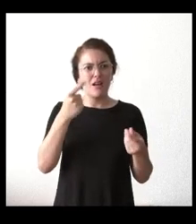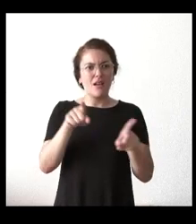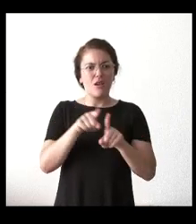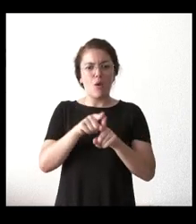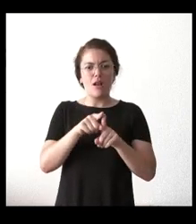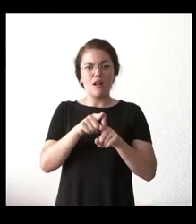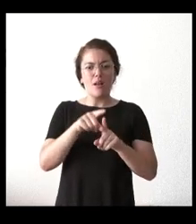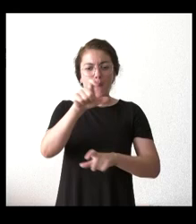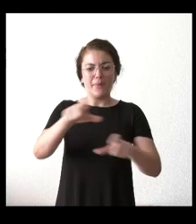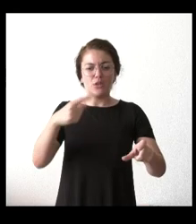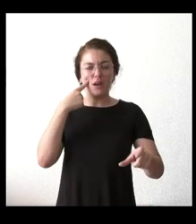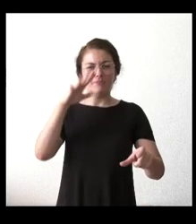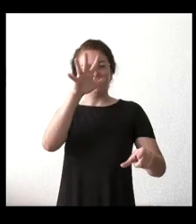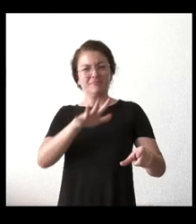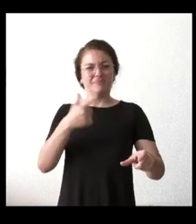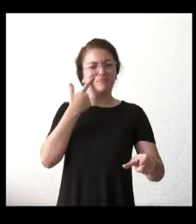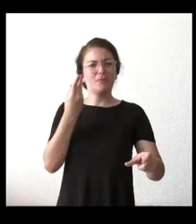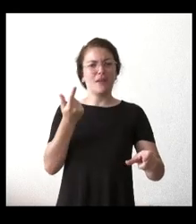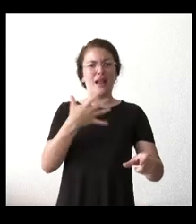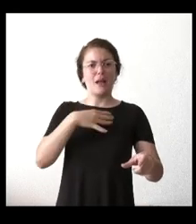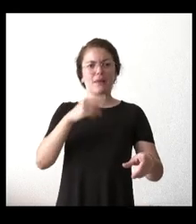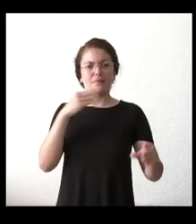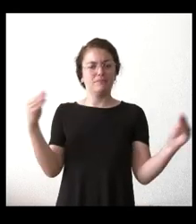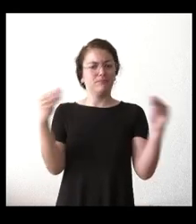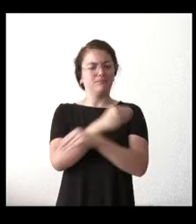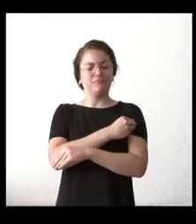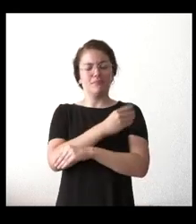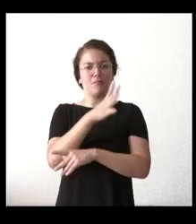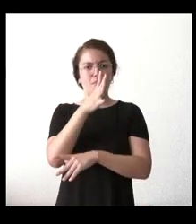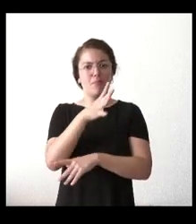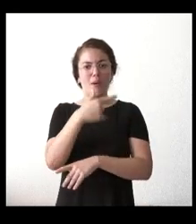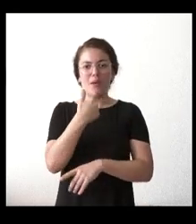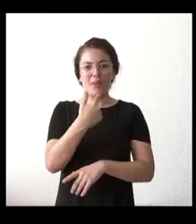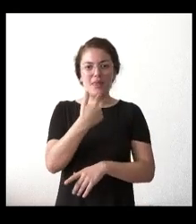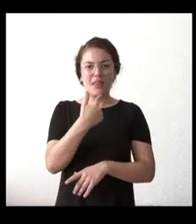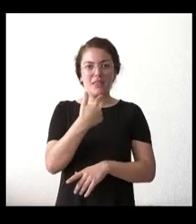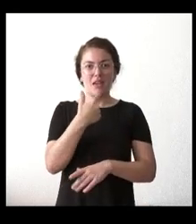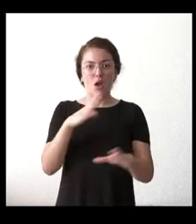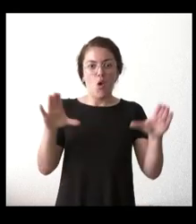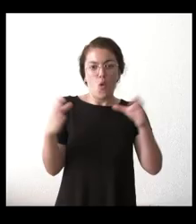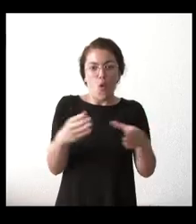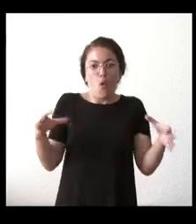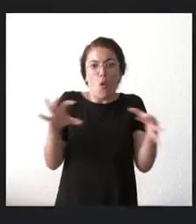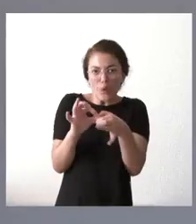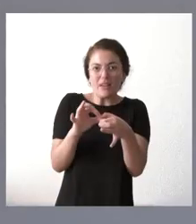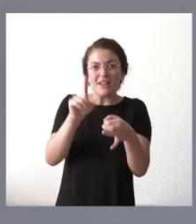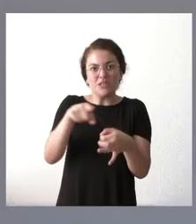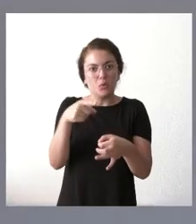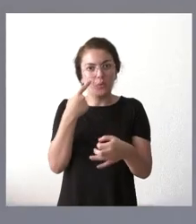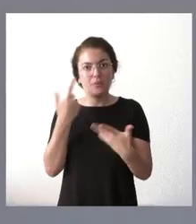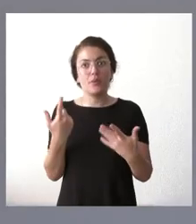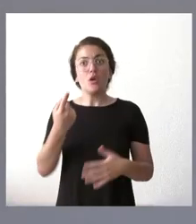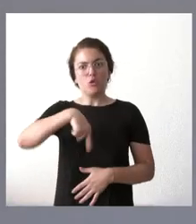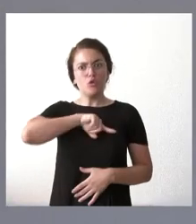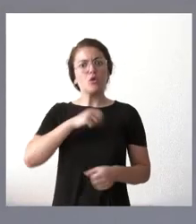los ciudadanos o no puede confundir a los ciudadanos sobre la unidad o no unidad de acción del Gobierno. Pues nosotros trabajamos con